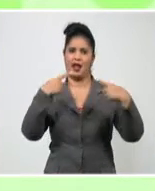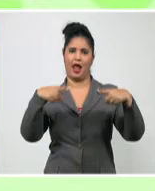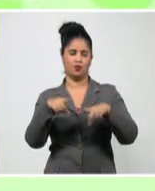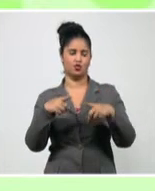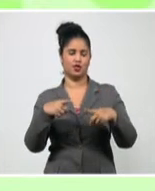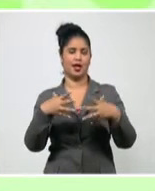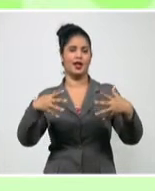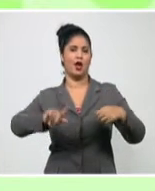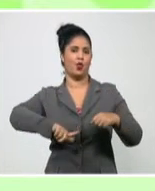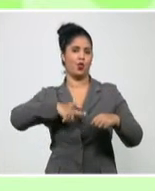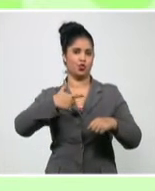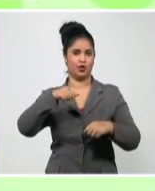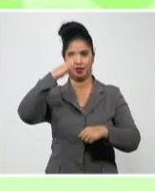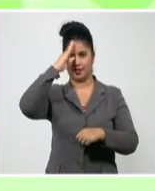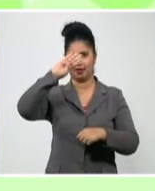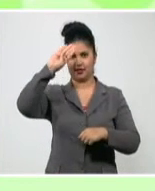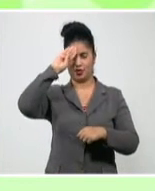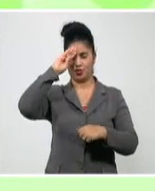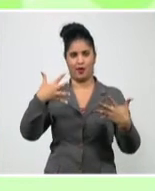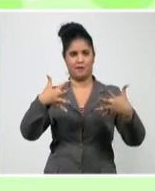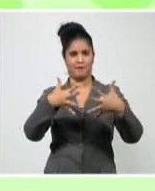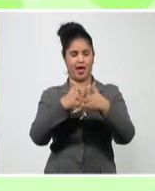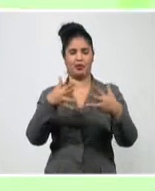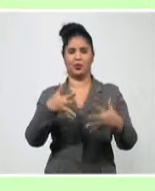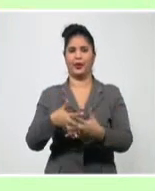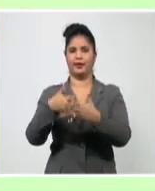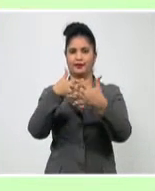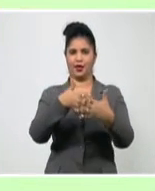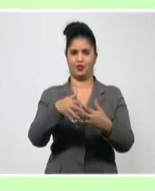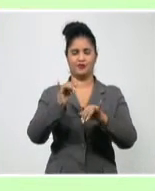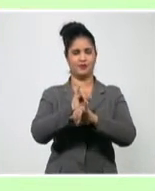cubanas y norteamericanas. Lied Lorain, Sistema Informativo de la Televisión.